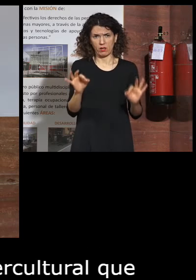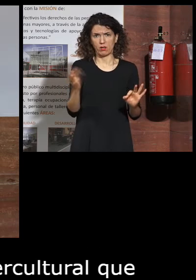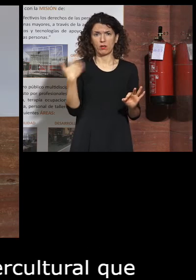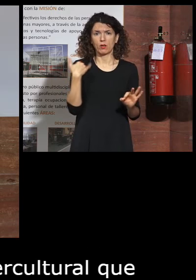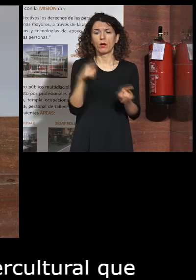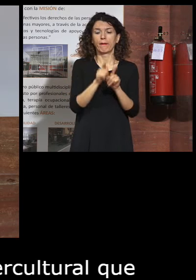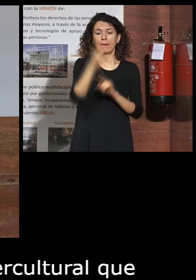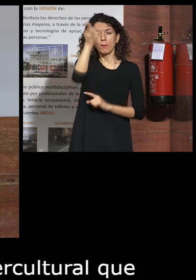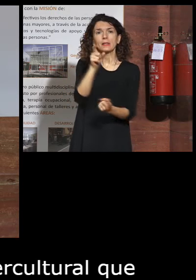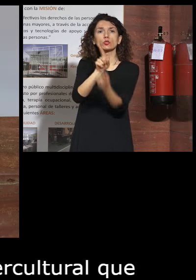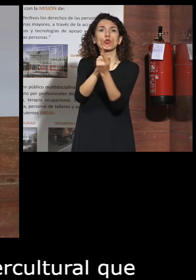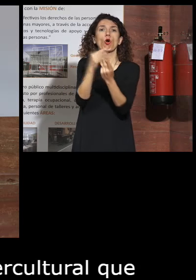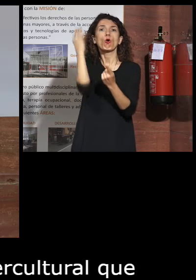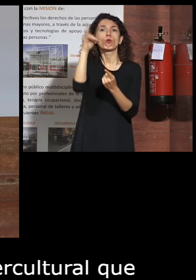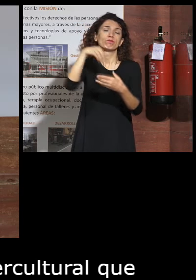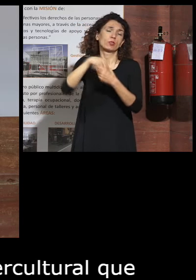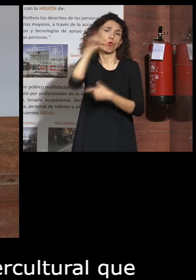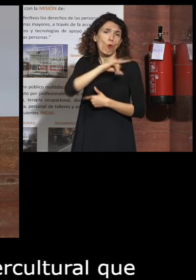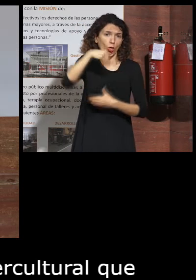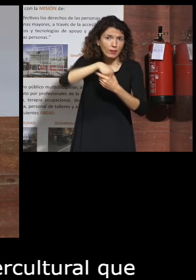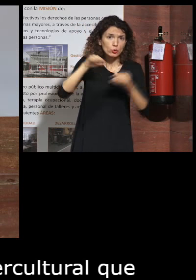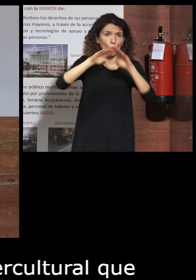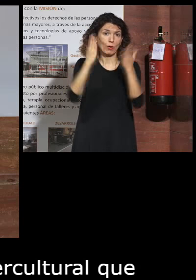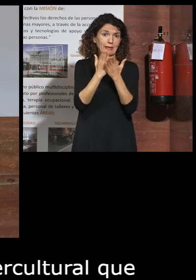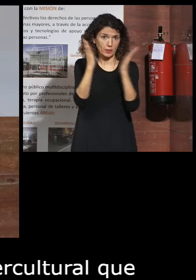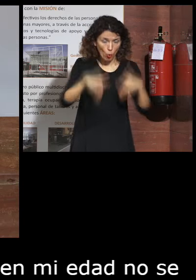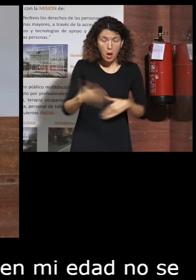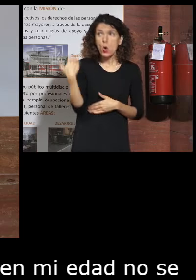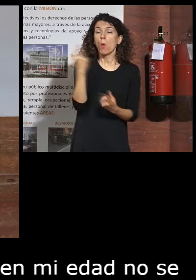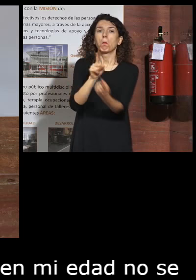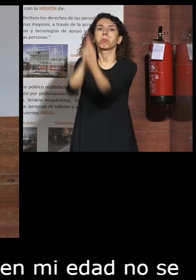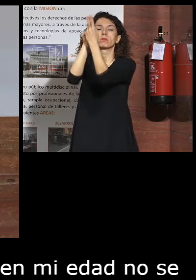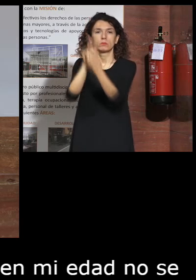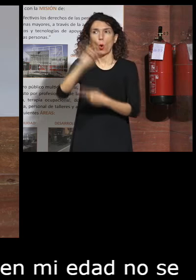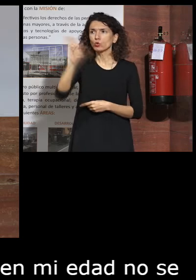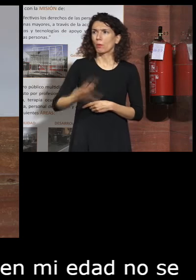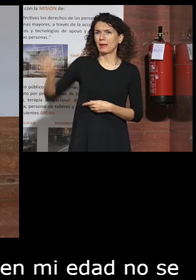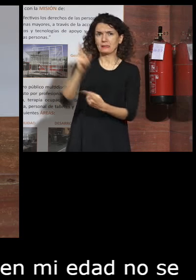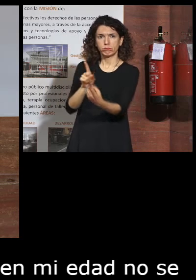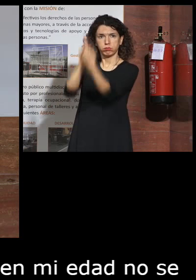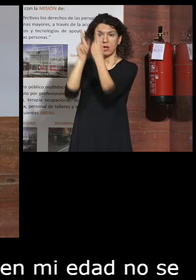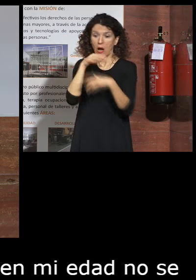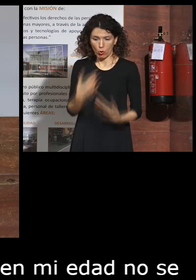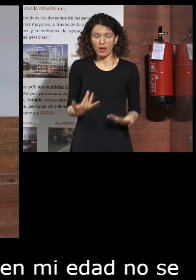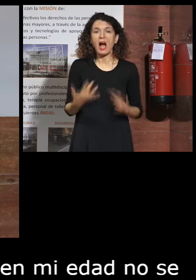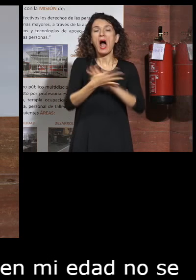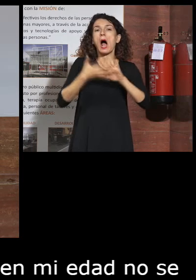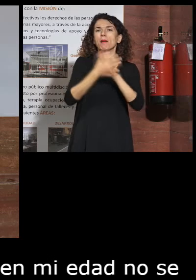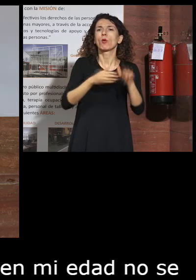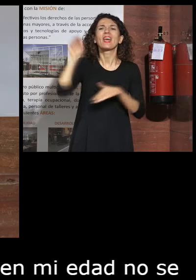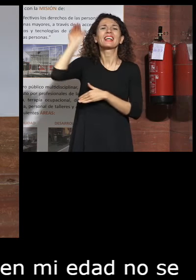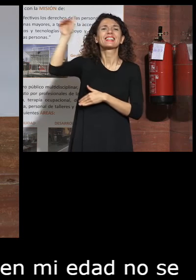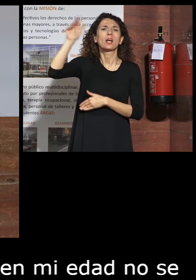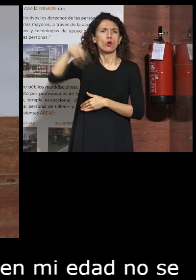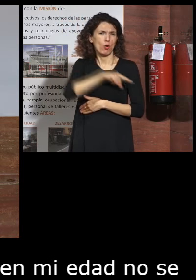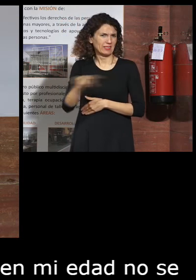encontrarte una persona de color en clase o encontrarte con otra persona de otro país ahora ya no hablamos de extranjeros